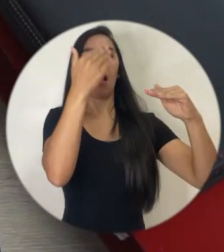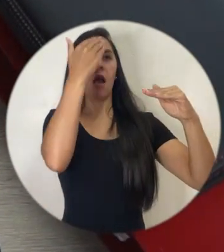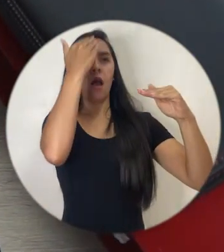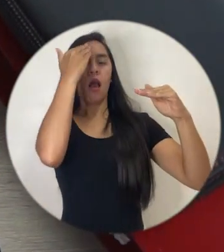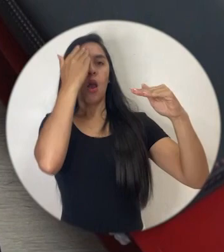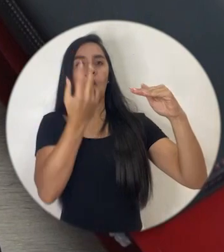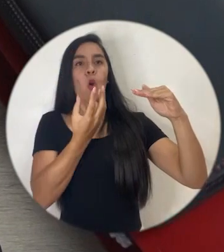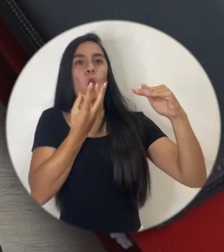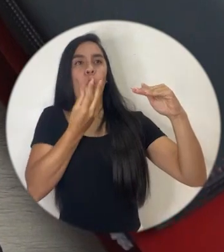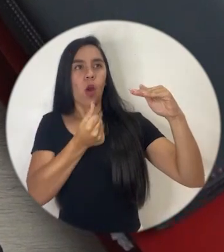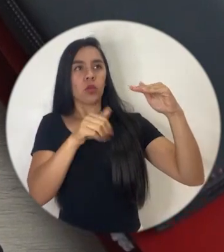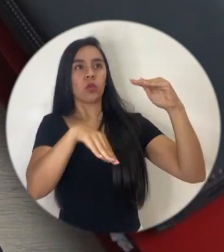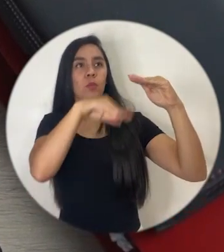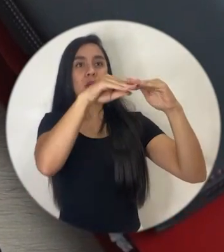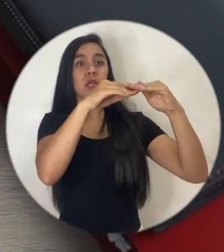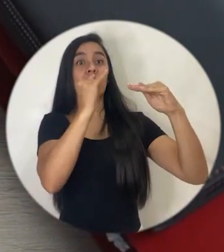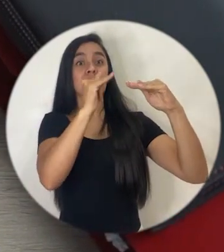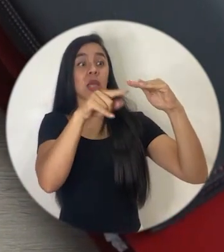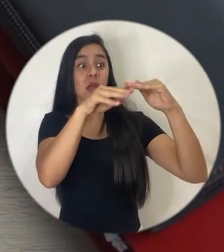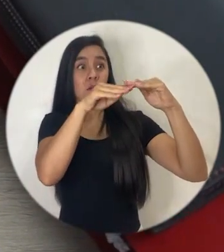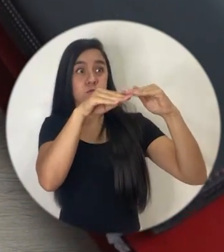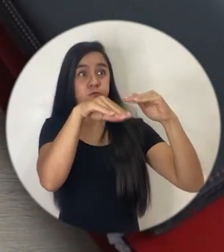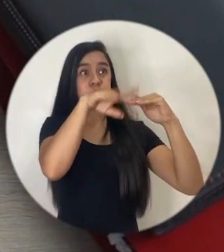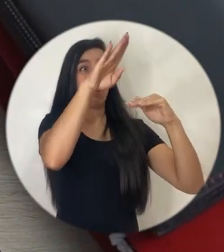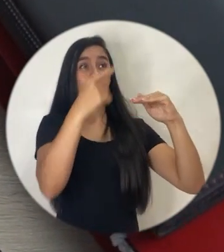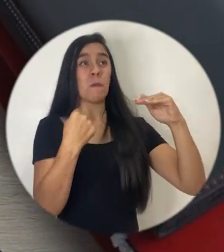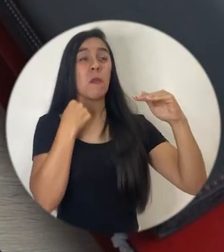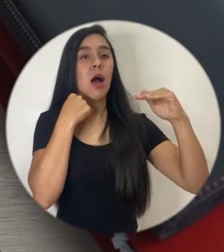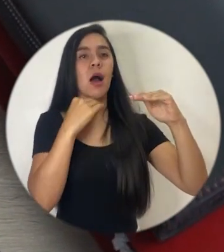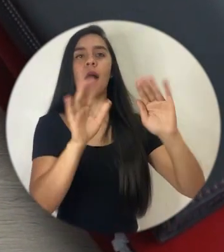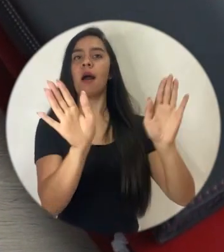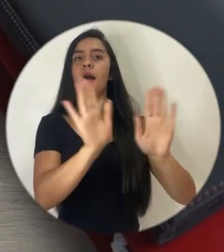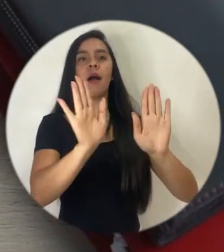para que no le puedan curar por encima de eso.